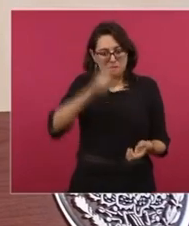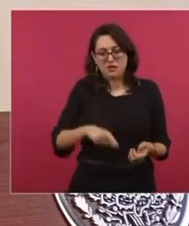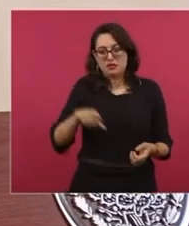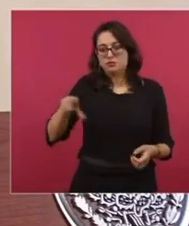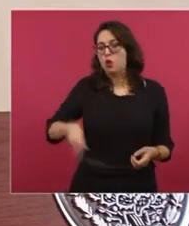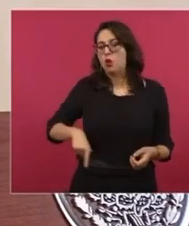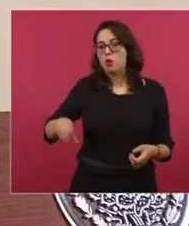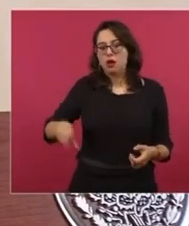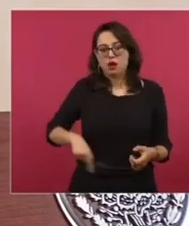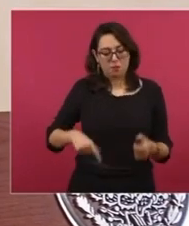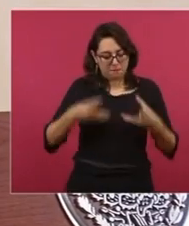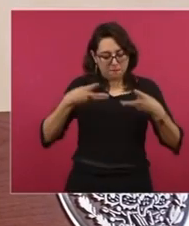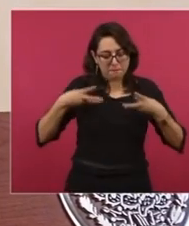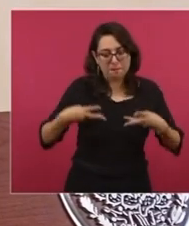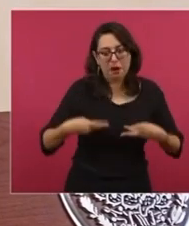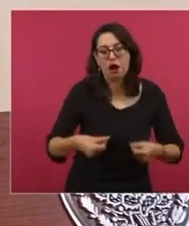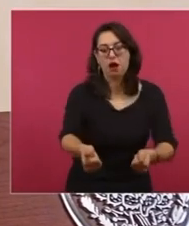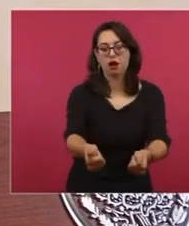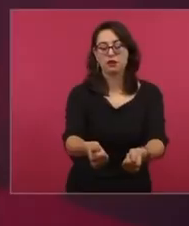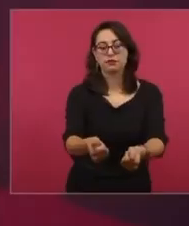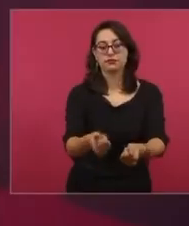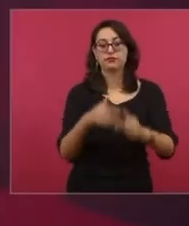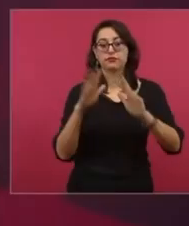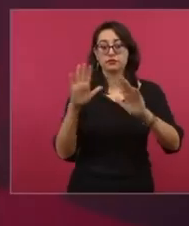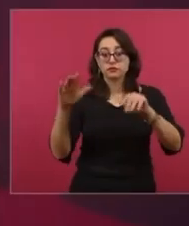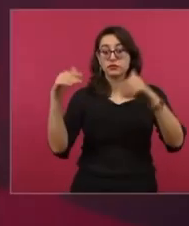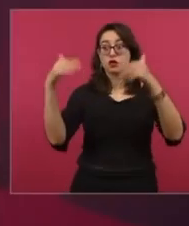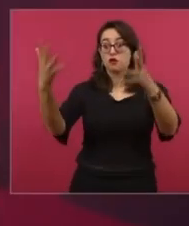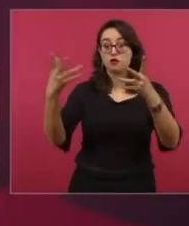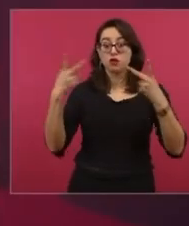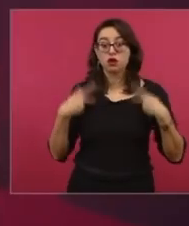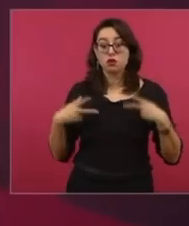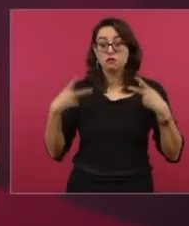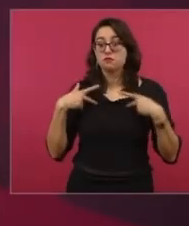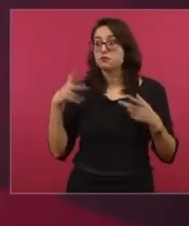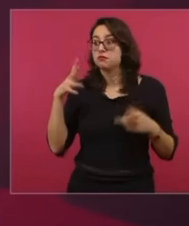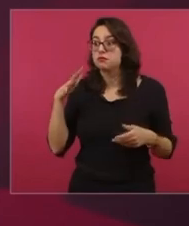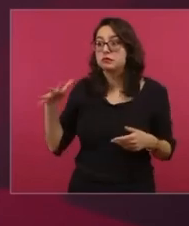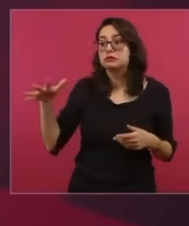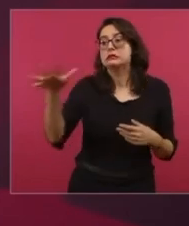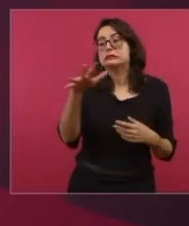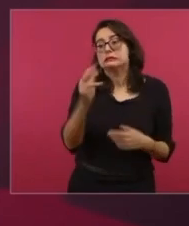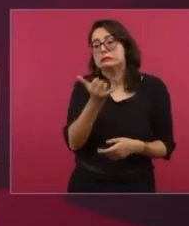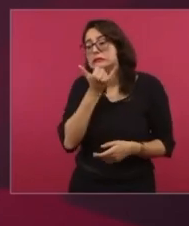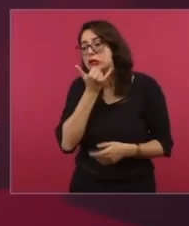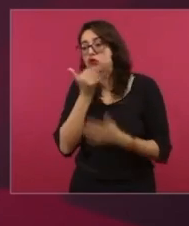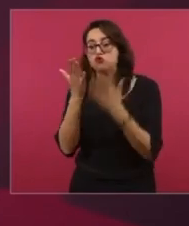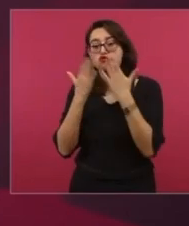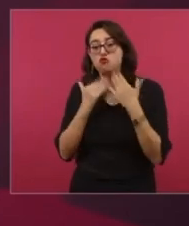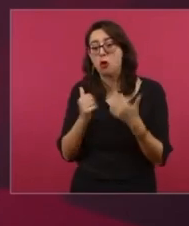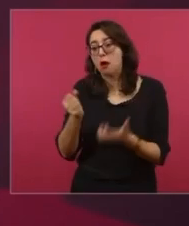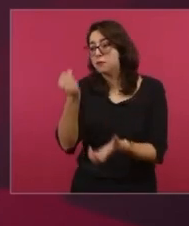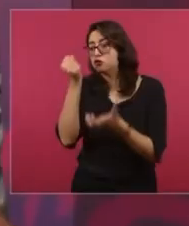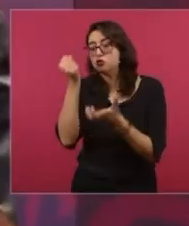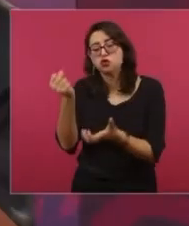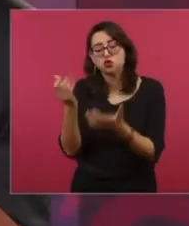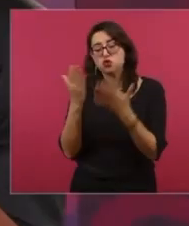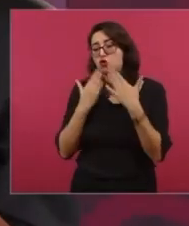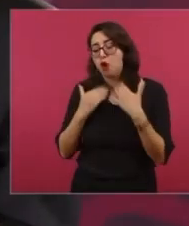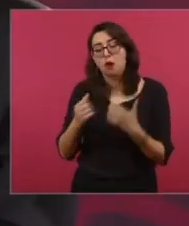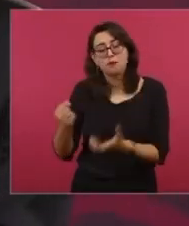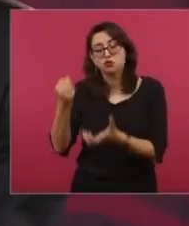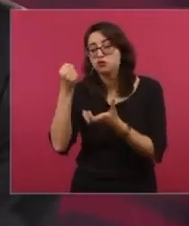y no se liberaban recursos del presupuesto para la gente.